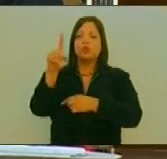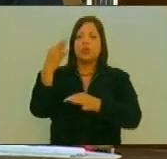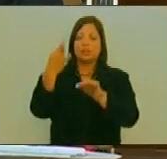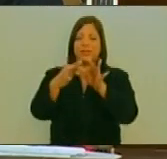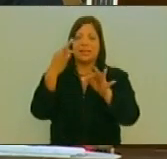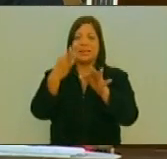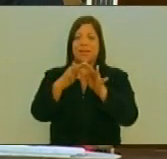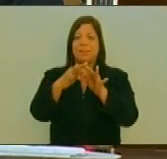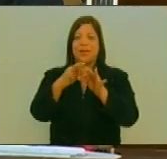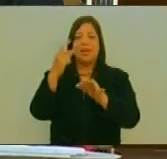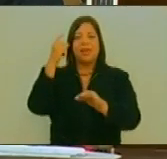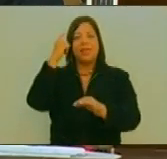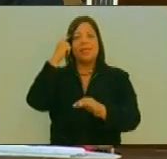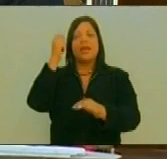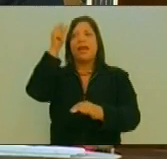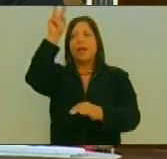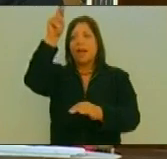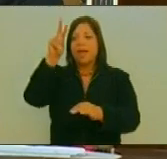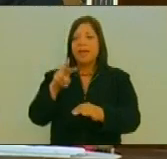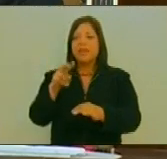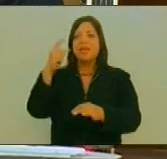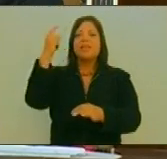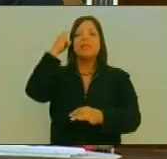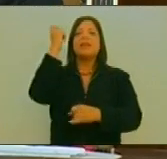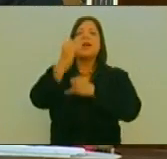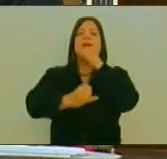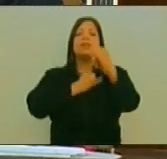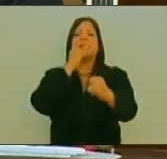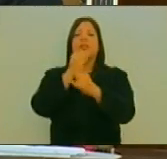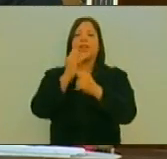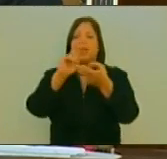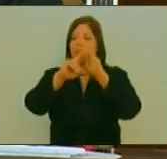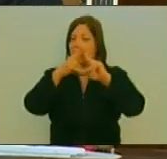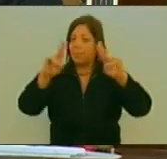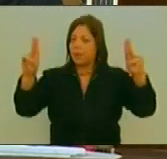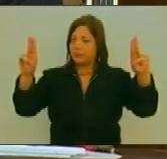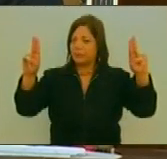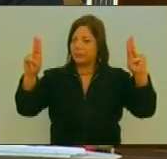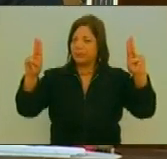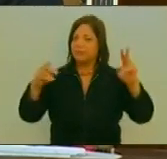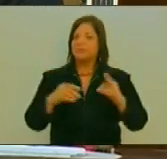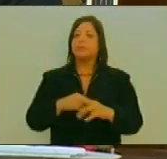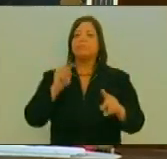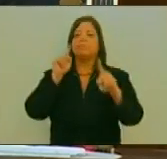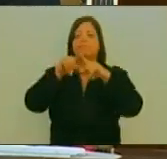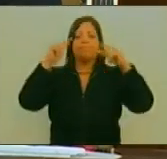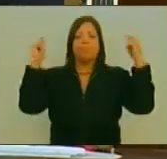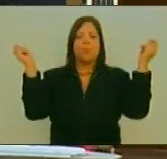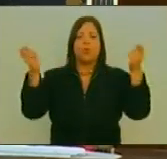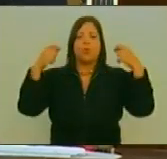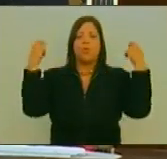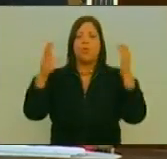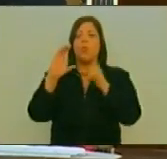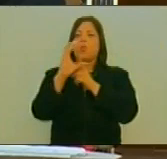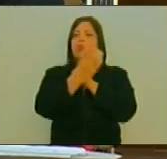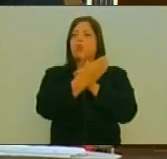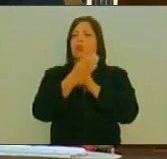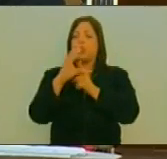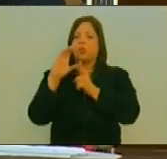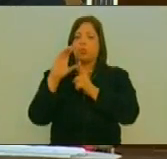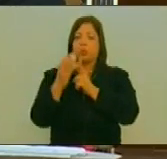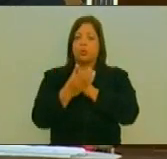septiembre De cada año Como el Día Internacional De la Paz A los fines De promover La cultura De